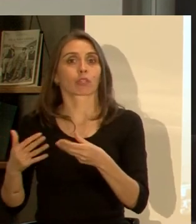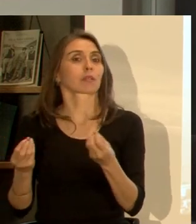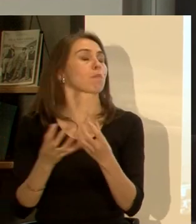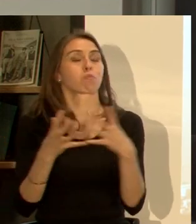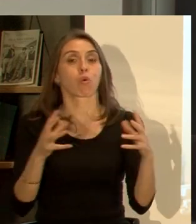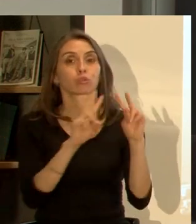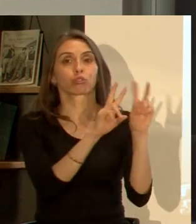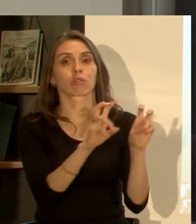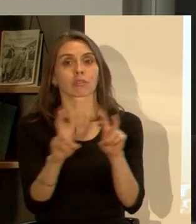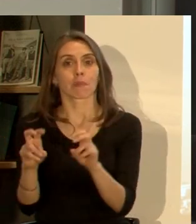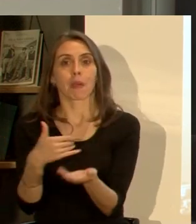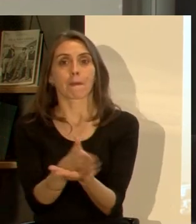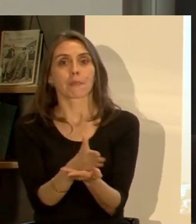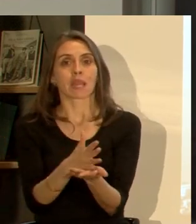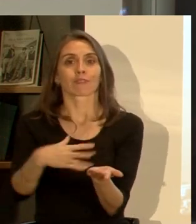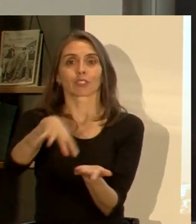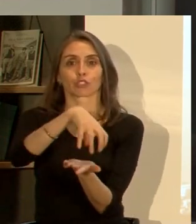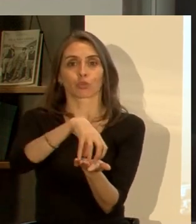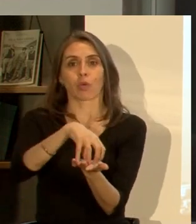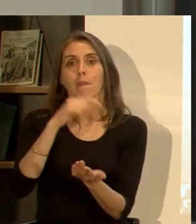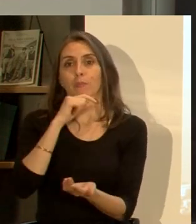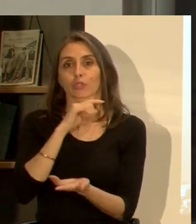cosas por ejemplo la planificación urbana